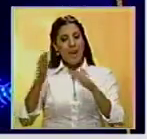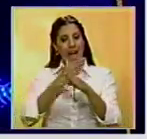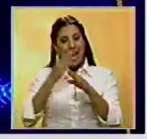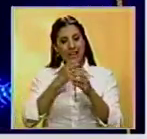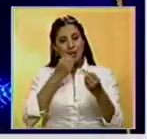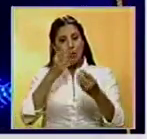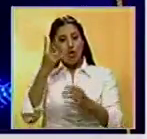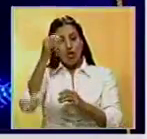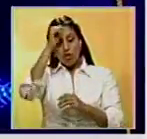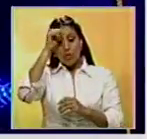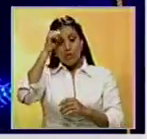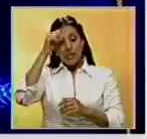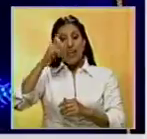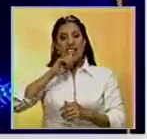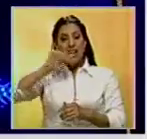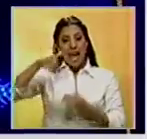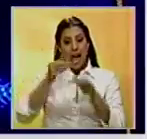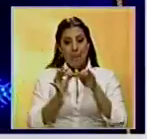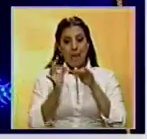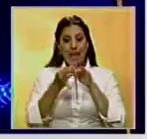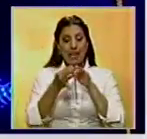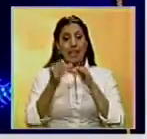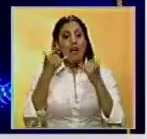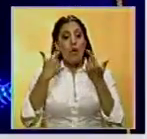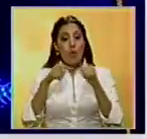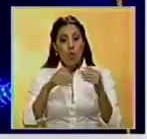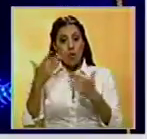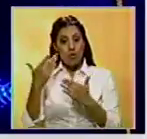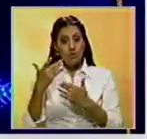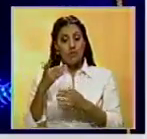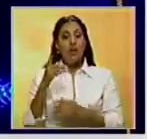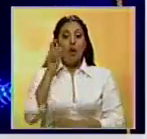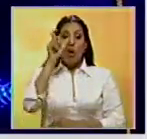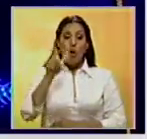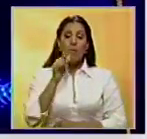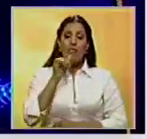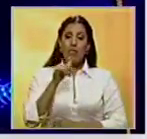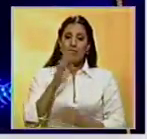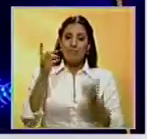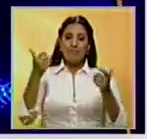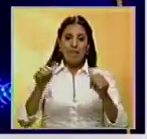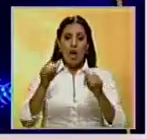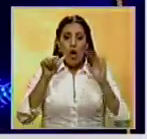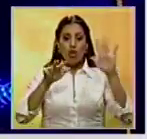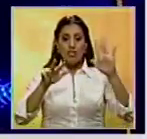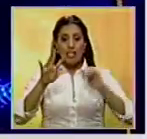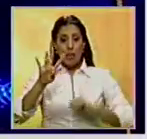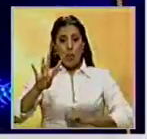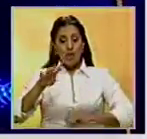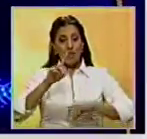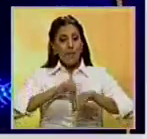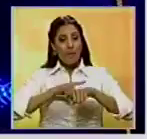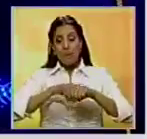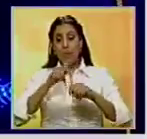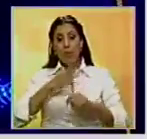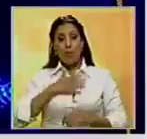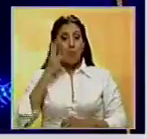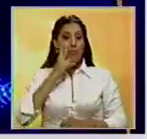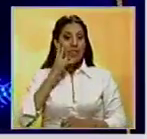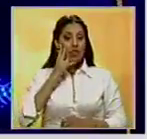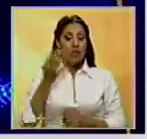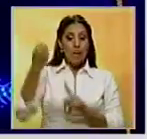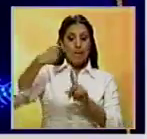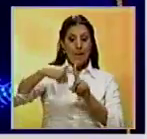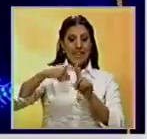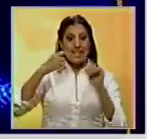del debut del próximo domingo ante Jamaica en la Copa América Centenario. José Salomón Rondón anotó al minuto 84 el único tanto de la vino tinto para sumar el